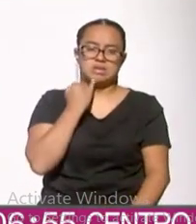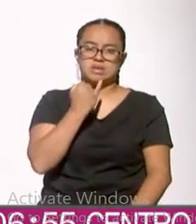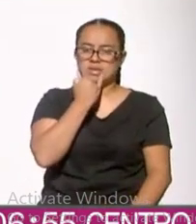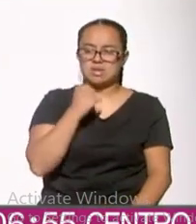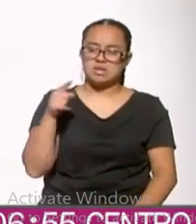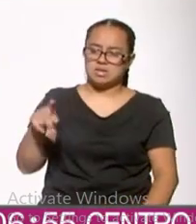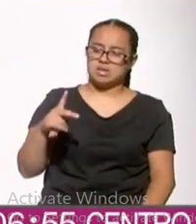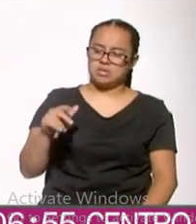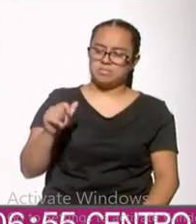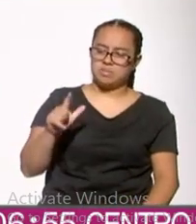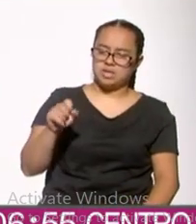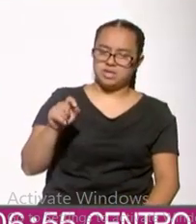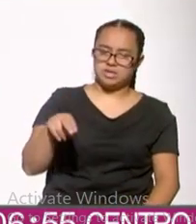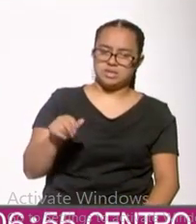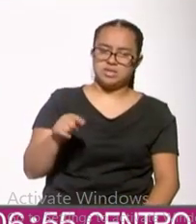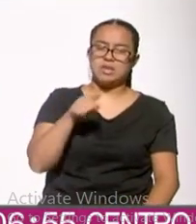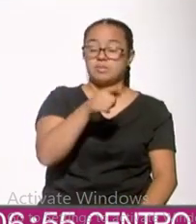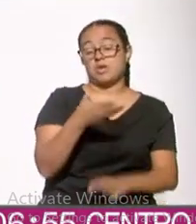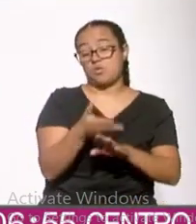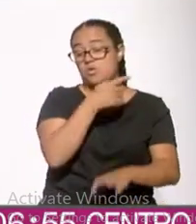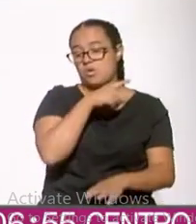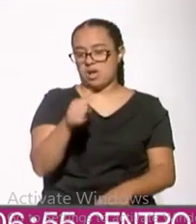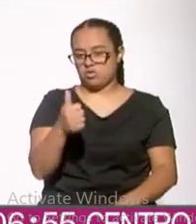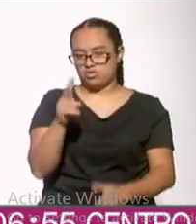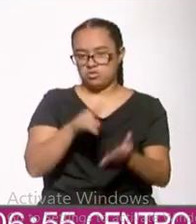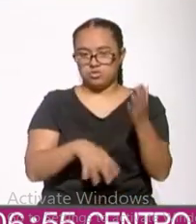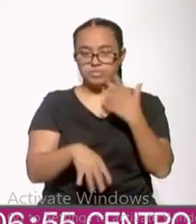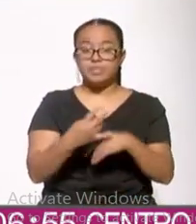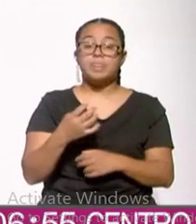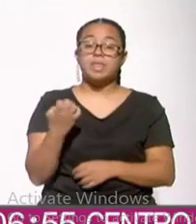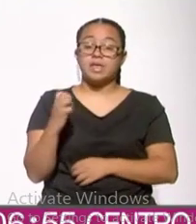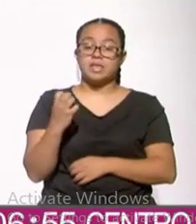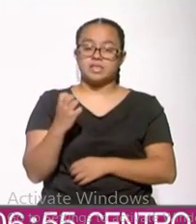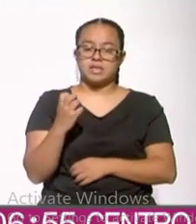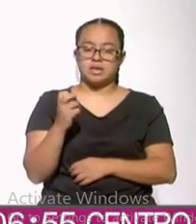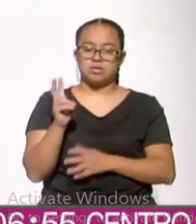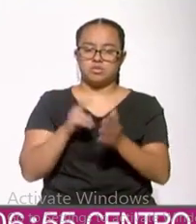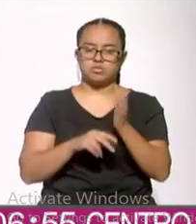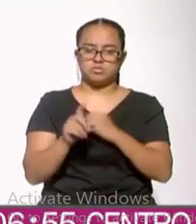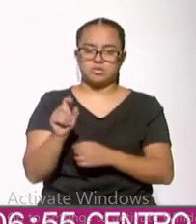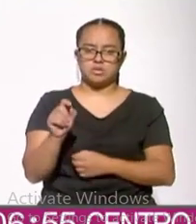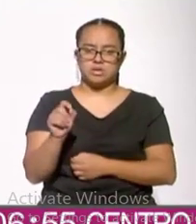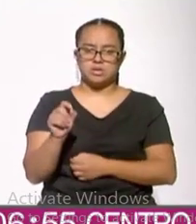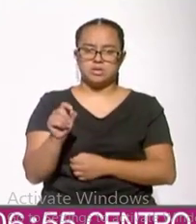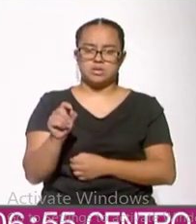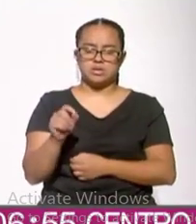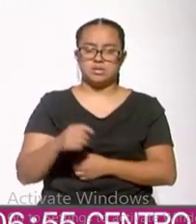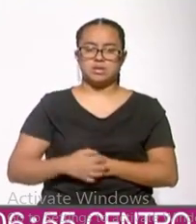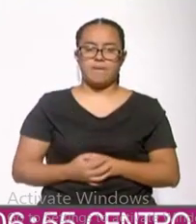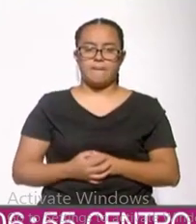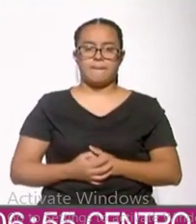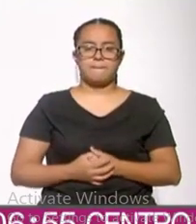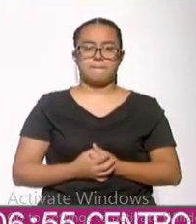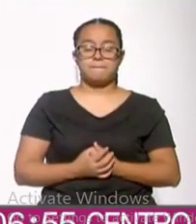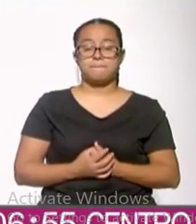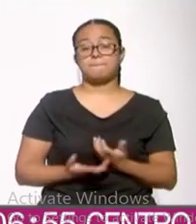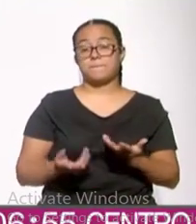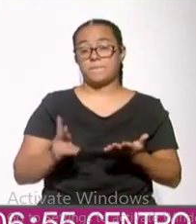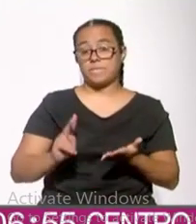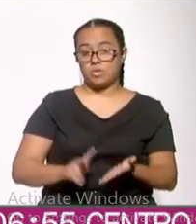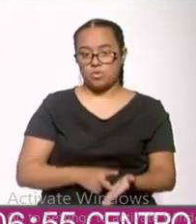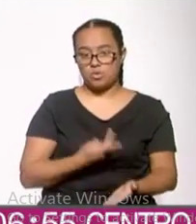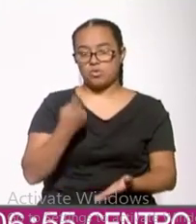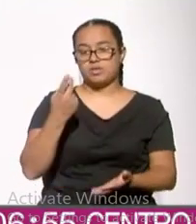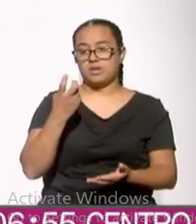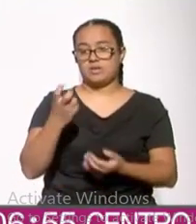y Palestina, pero este es en agosto del 14. Enero del 20 fue nuevamente, se